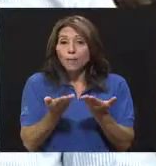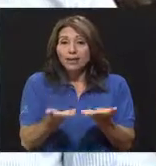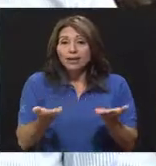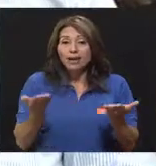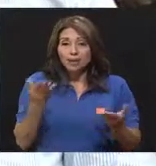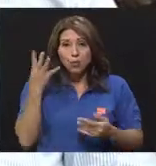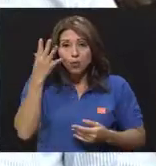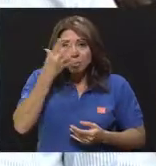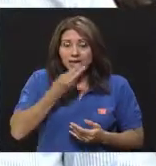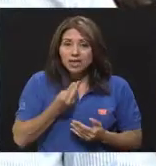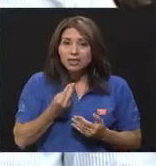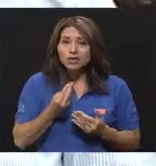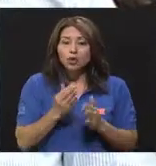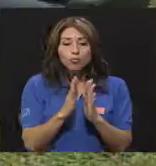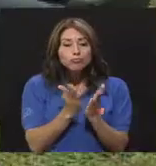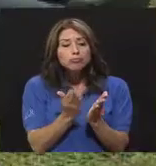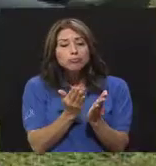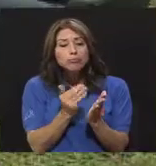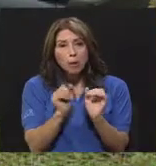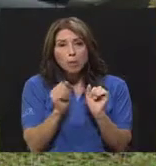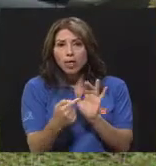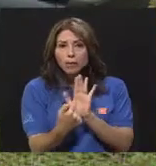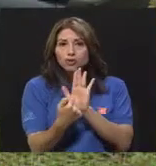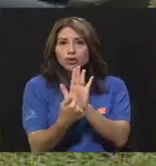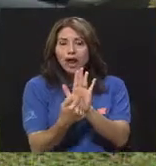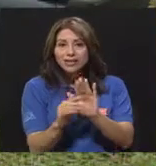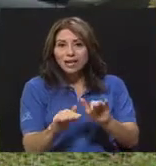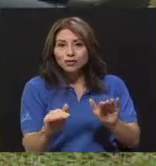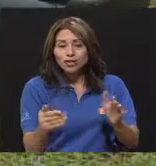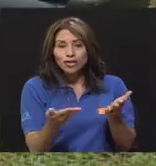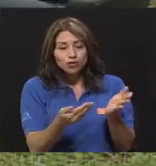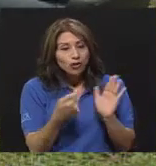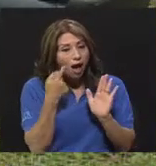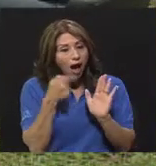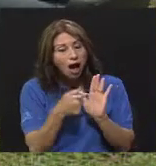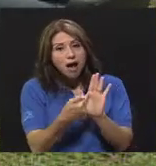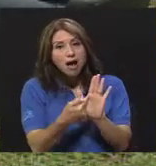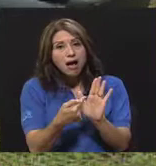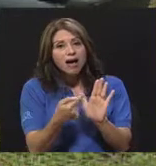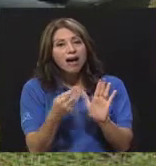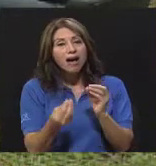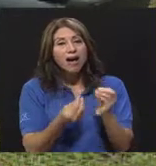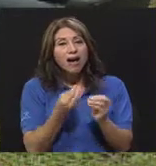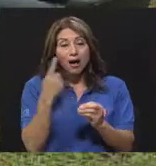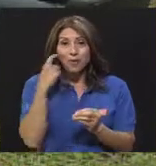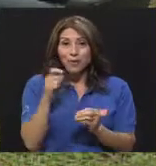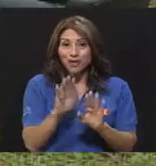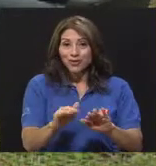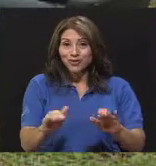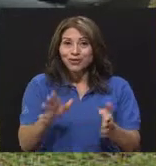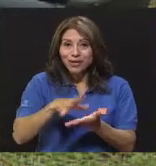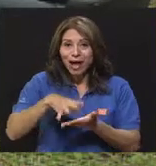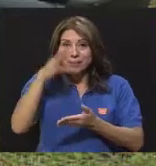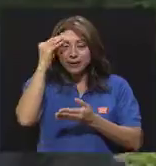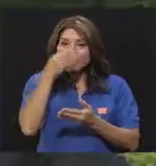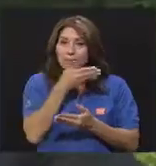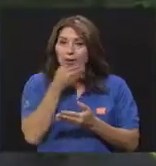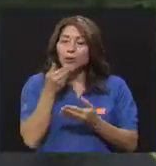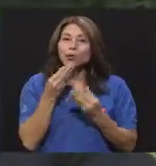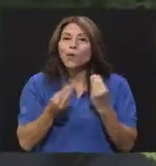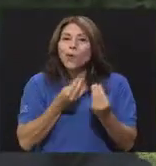uno puede mostrarles a los niños de qué es que estamos hablando, porque los niños aprenden más como en la parte visual, en etapas muy tempranas.